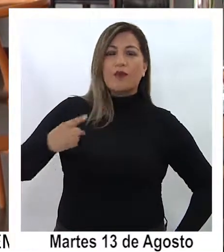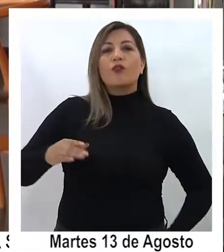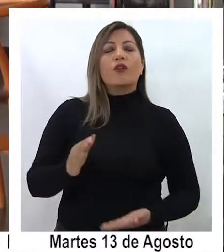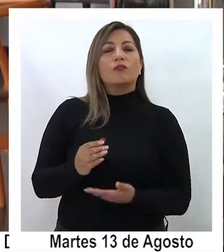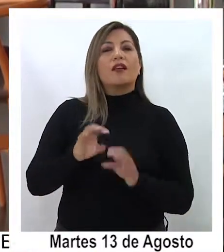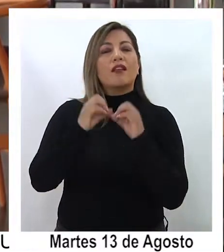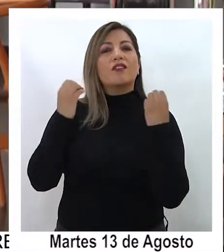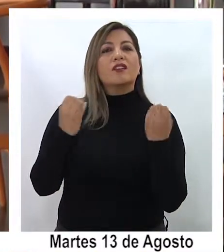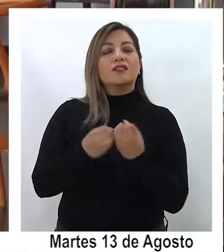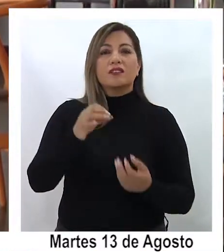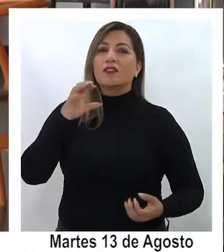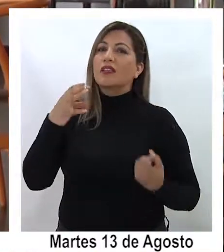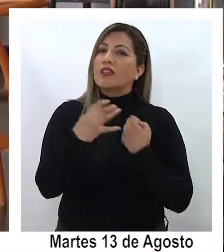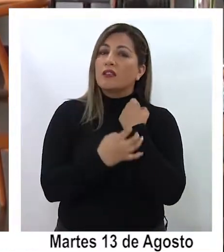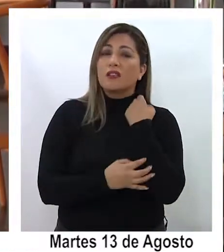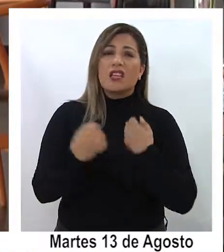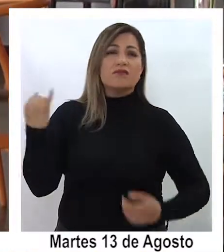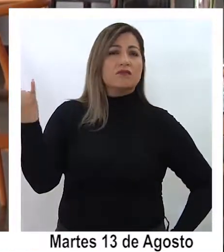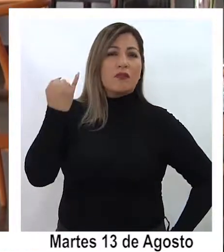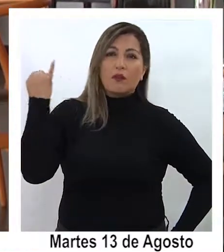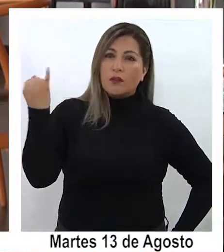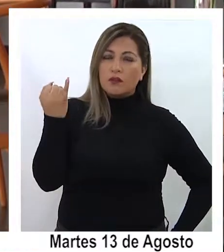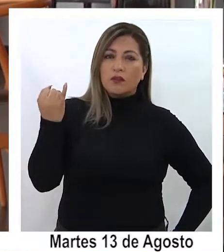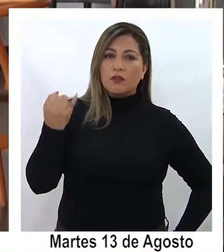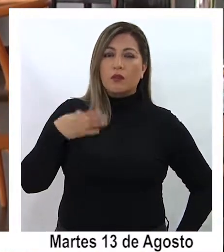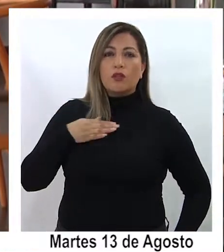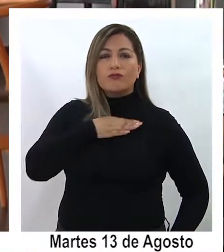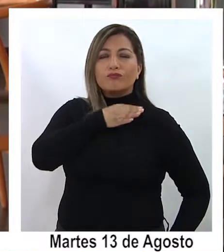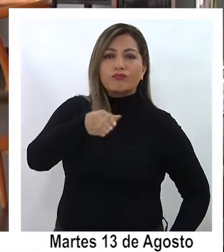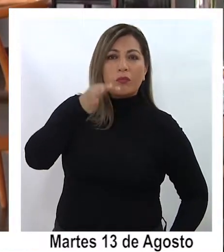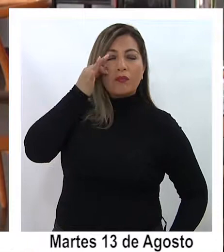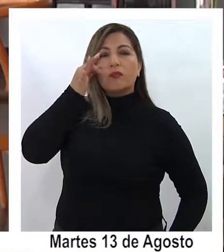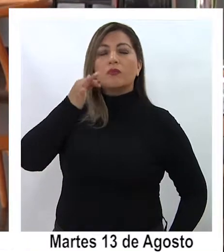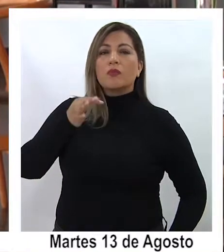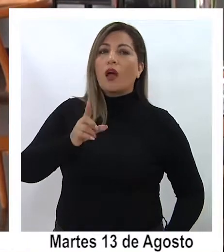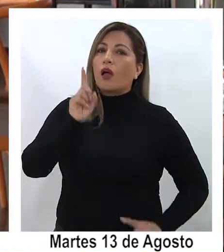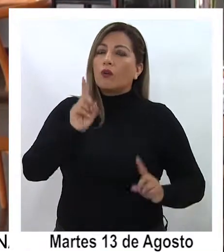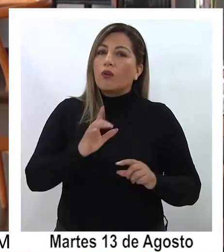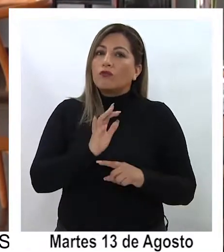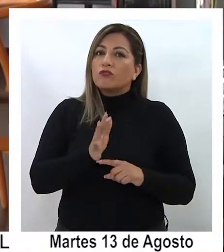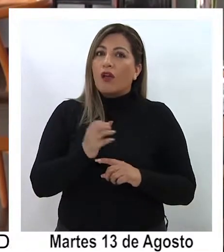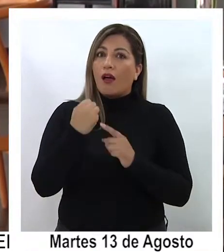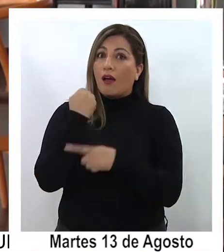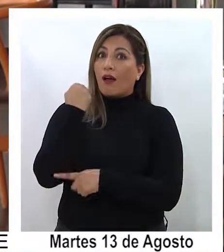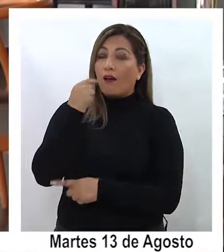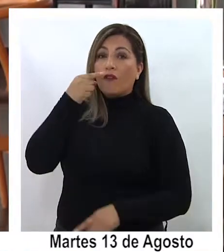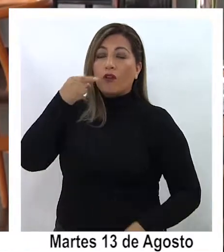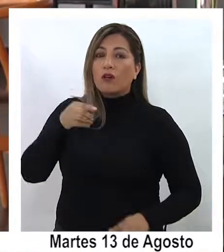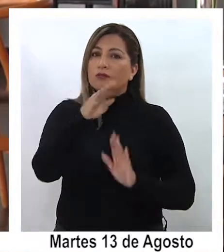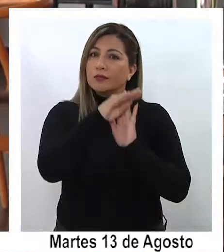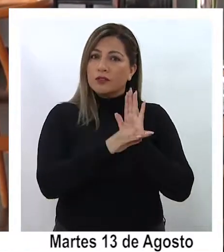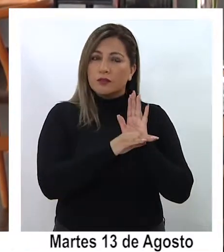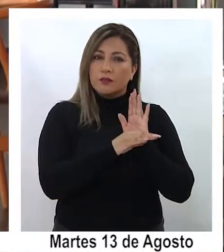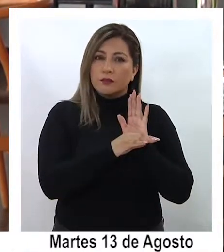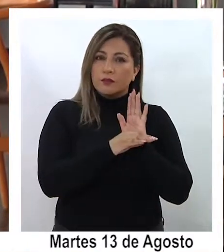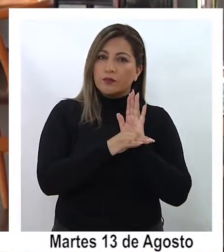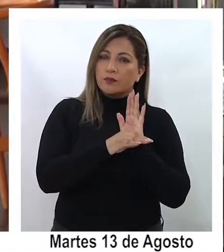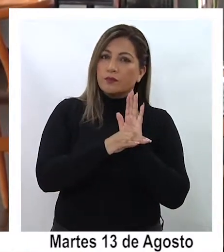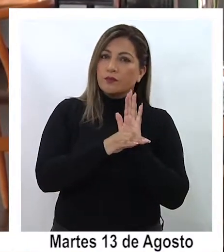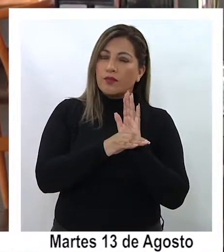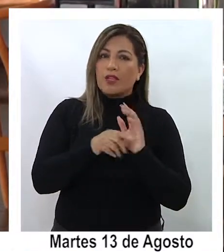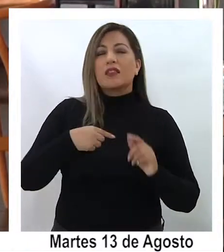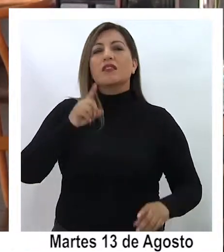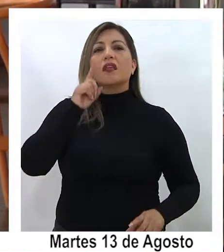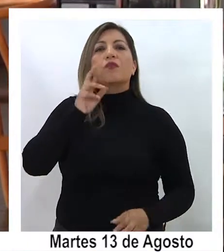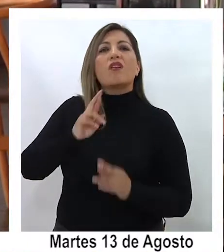organizaciones a nivel regional son autónomas por lo tanto, en nuestras visitas especialmente en aquellas donde funcionan abogados del programa que ellos